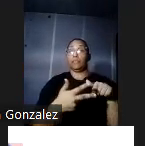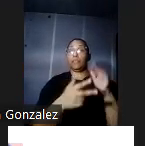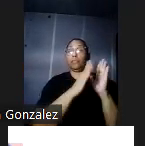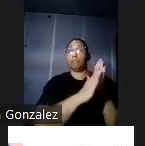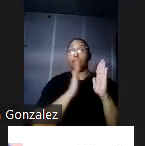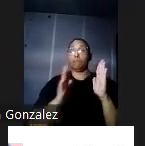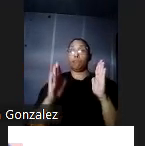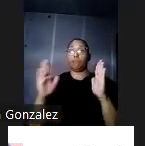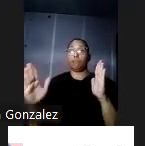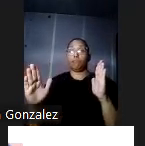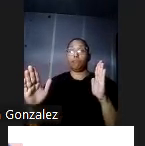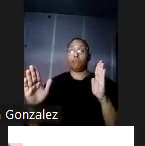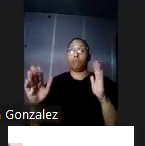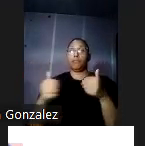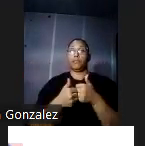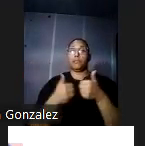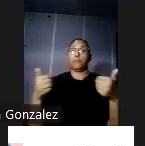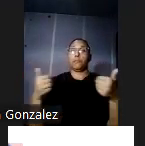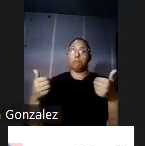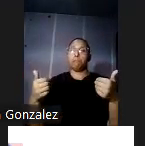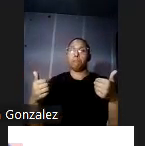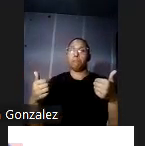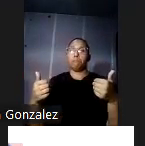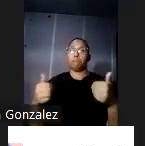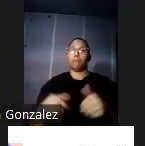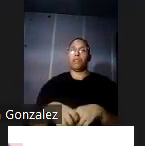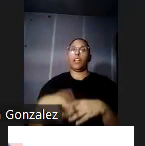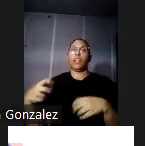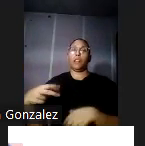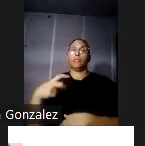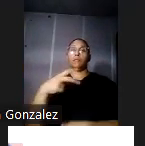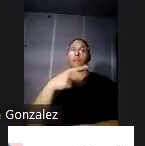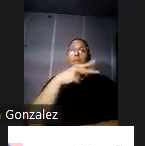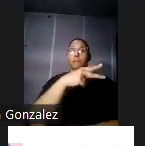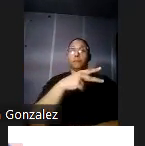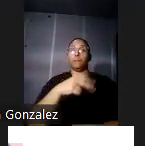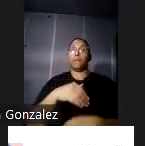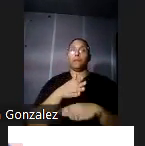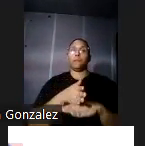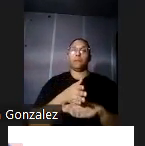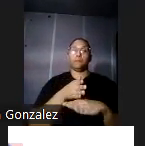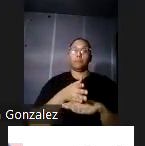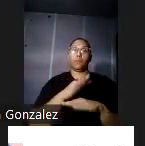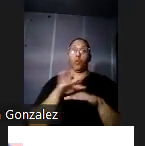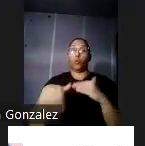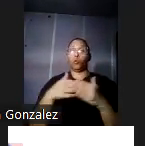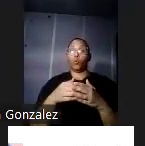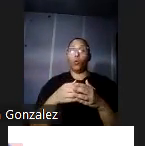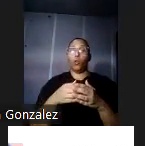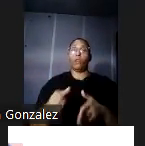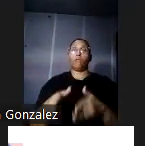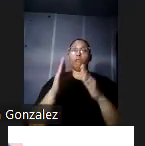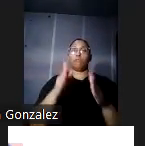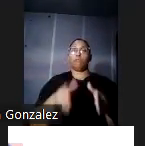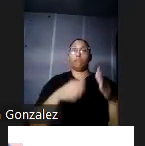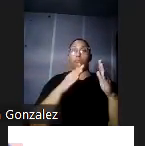corintio que están separadas de las columnas de la escalera por balabustres de madera todas las columnas corintias sostienen el techo